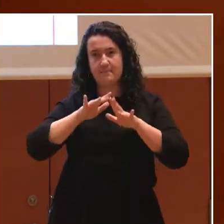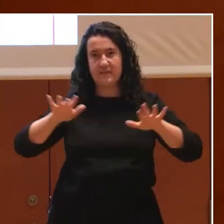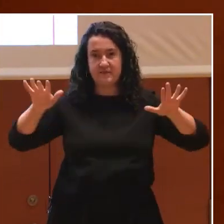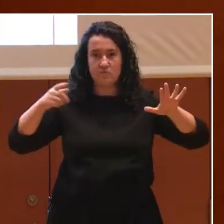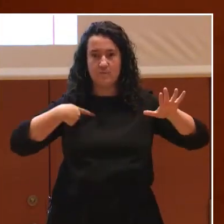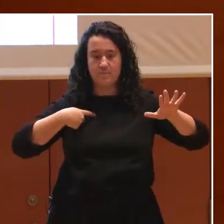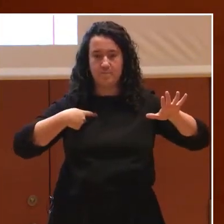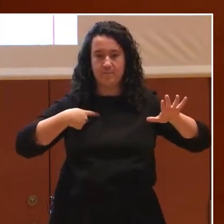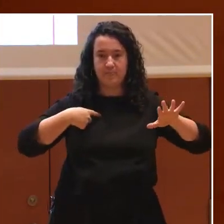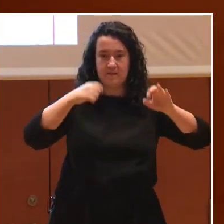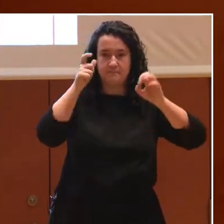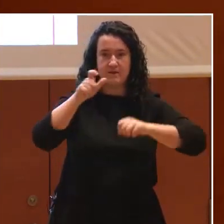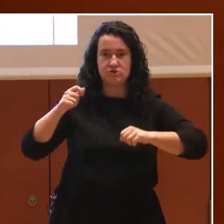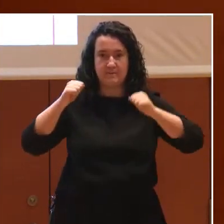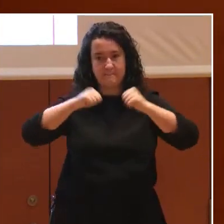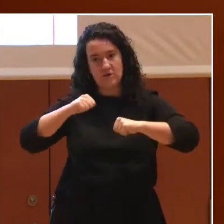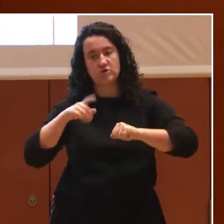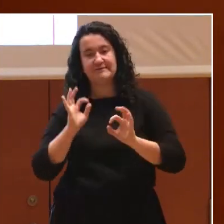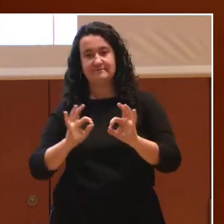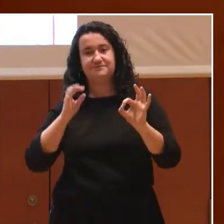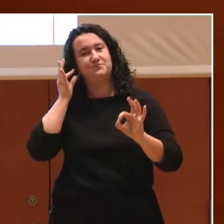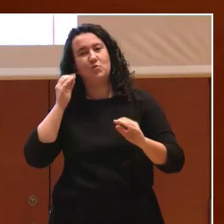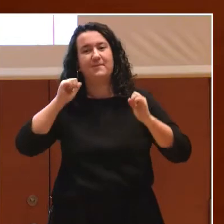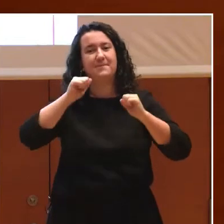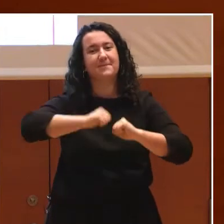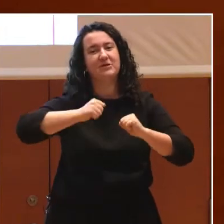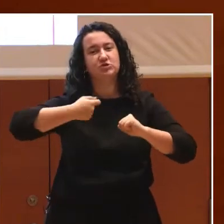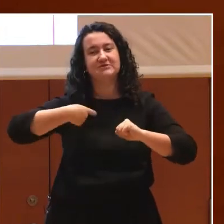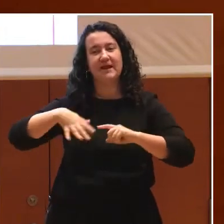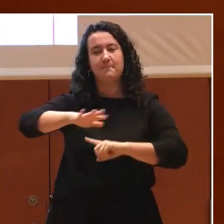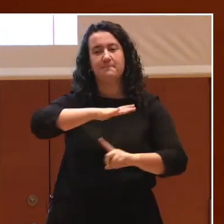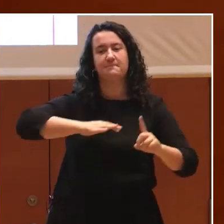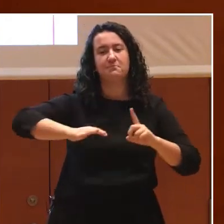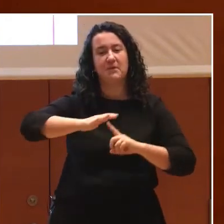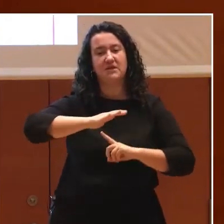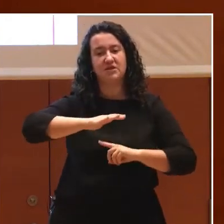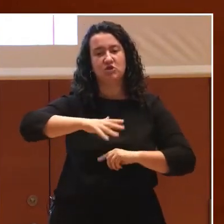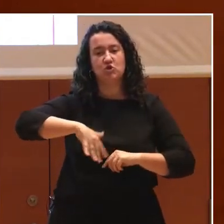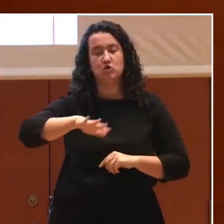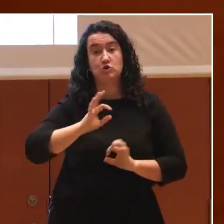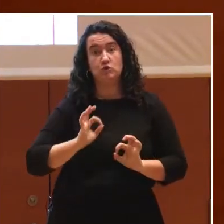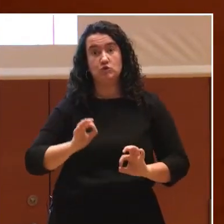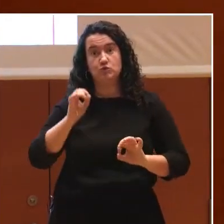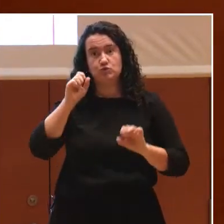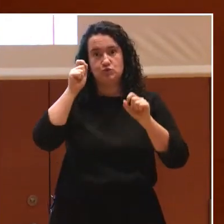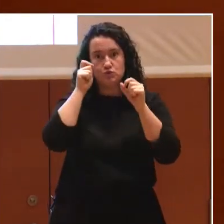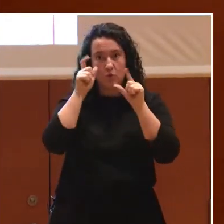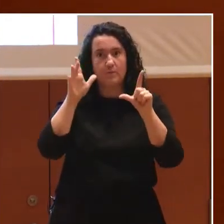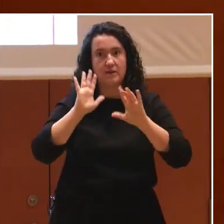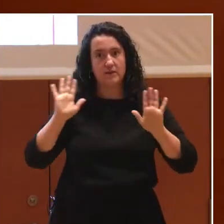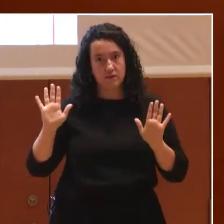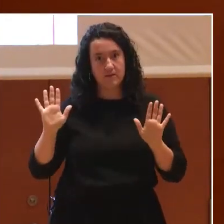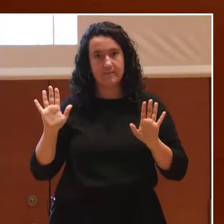las personas mayores, y específicamente a las mujeres mayores, en un espacio realmente sorprendente. Y esta pandemia nos ha dado